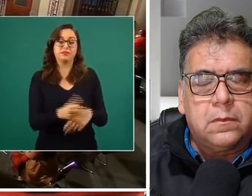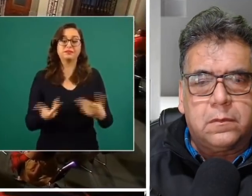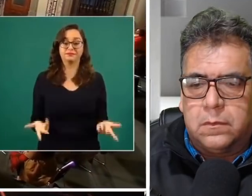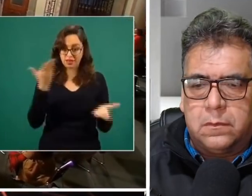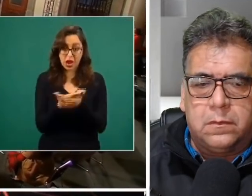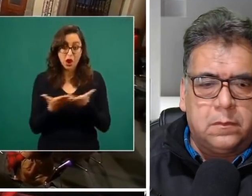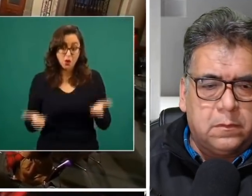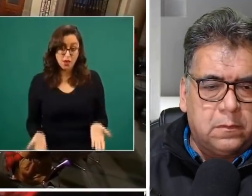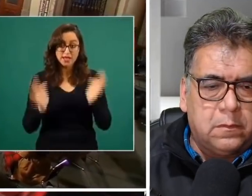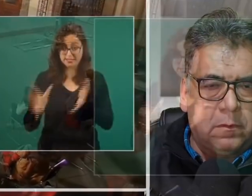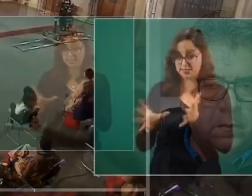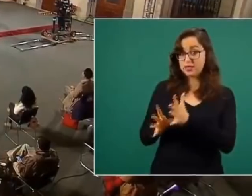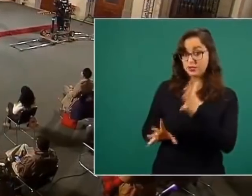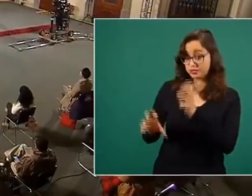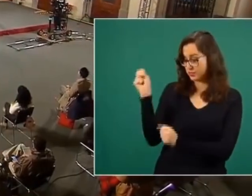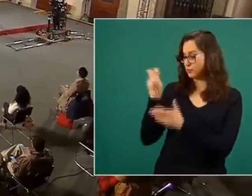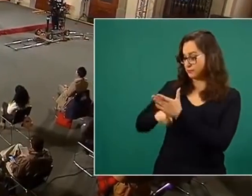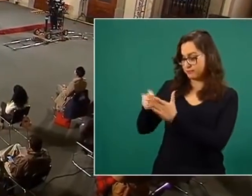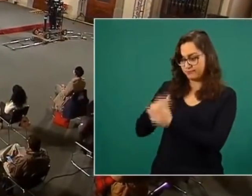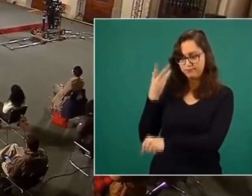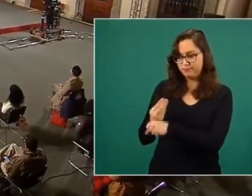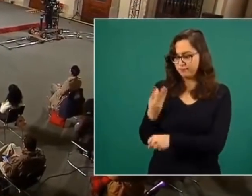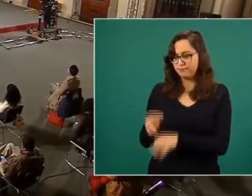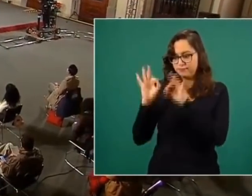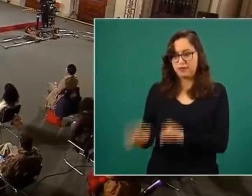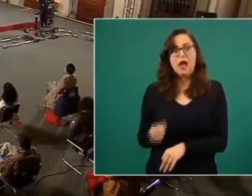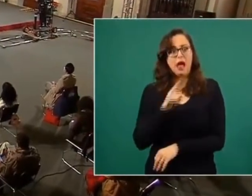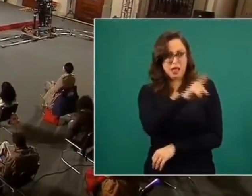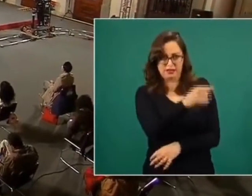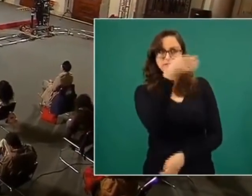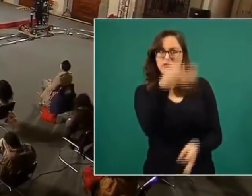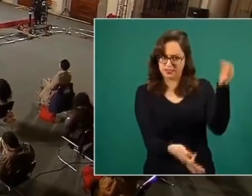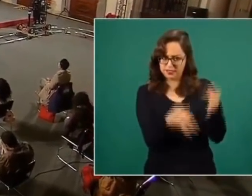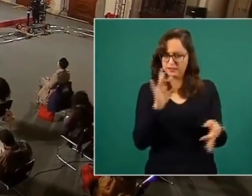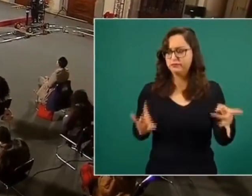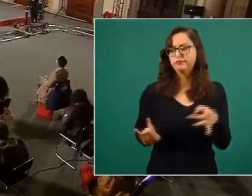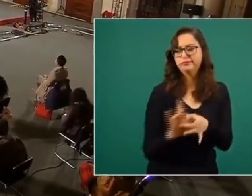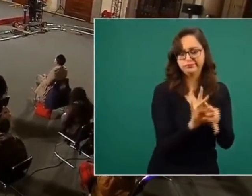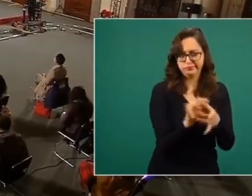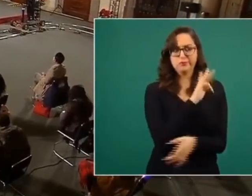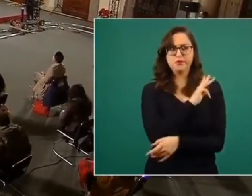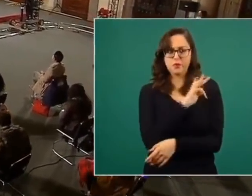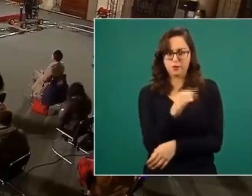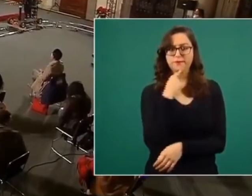que acudir a ella. Entonces, estamos hablando de tres instancias.